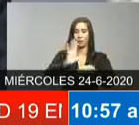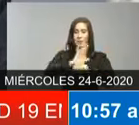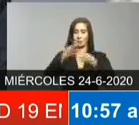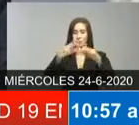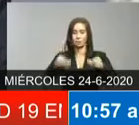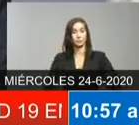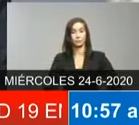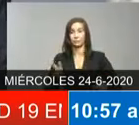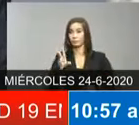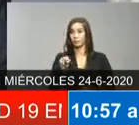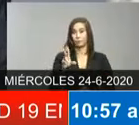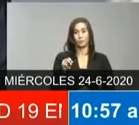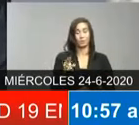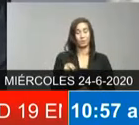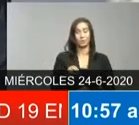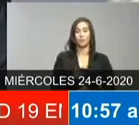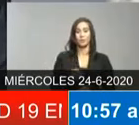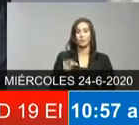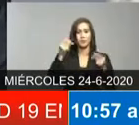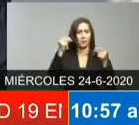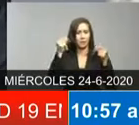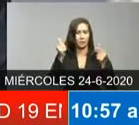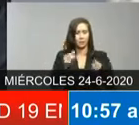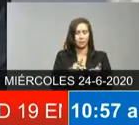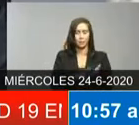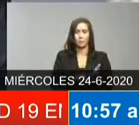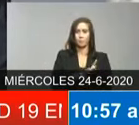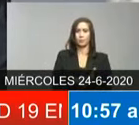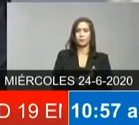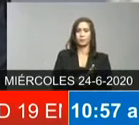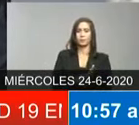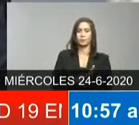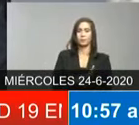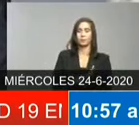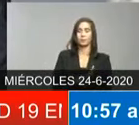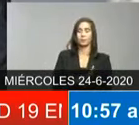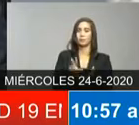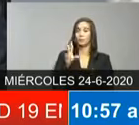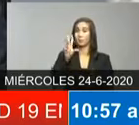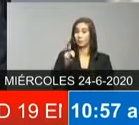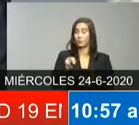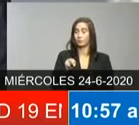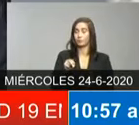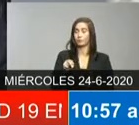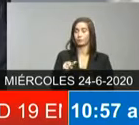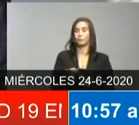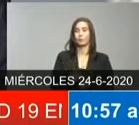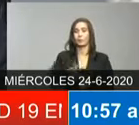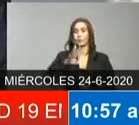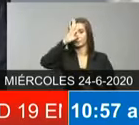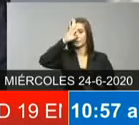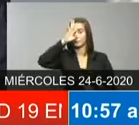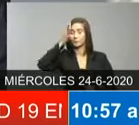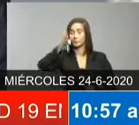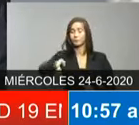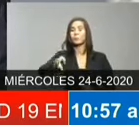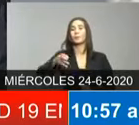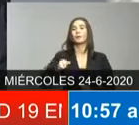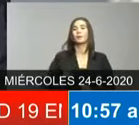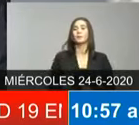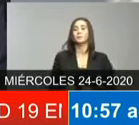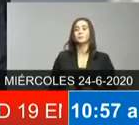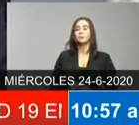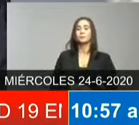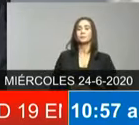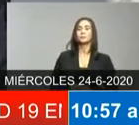el COVID y que los resultados los vamos a ver de manera inmediata eso es una falsedad que